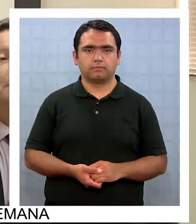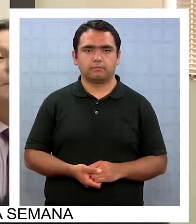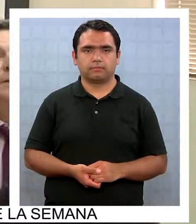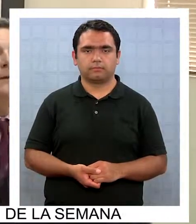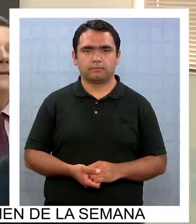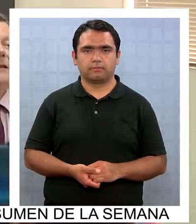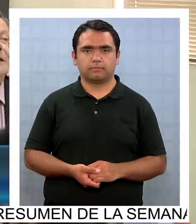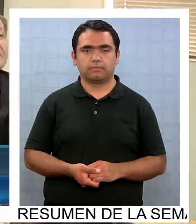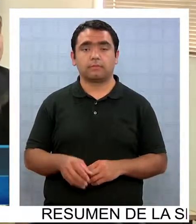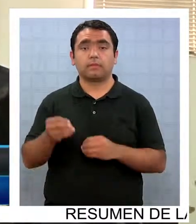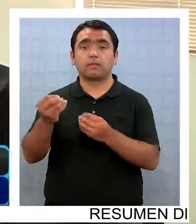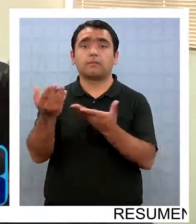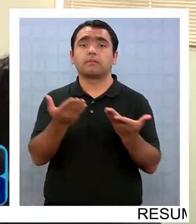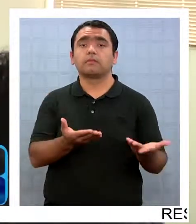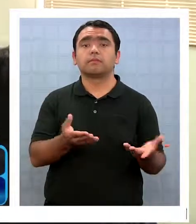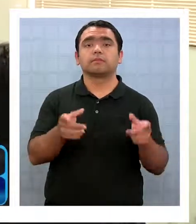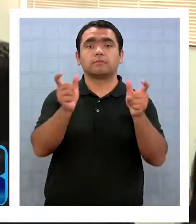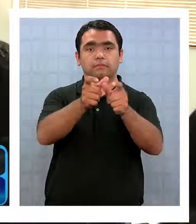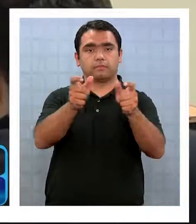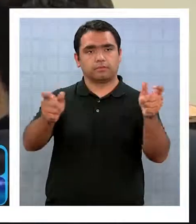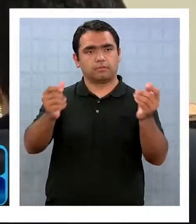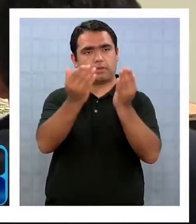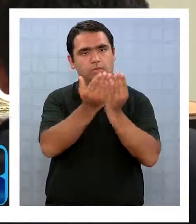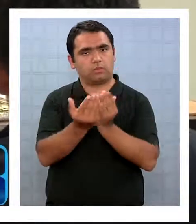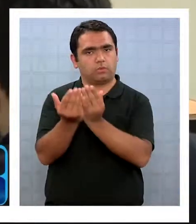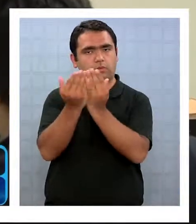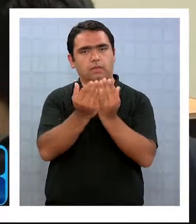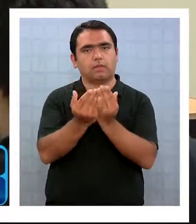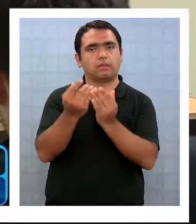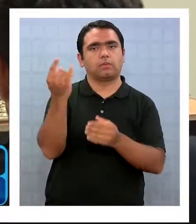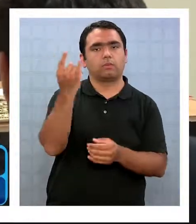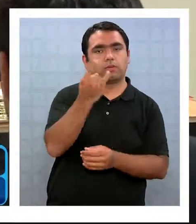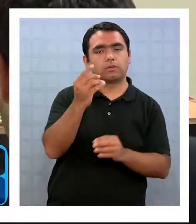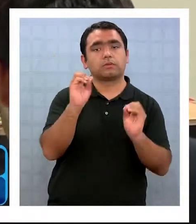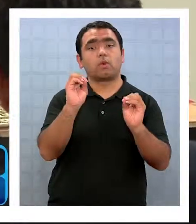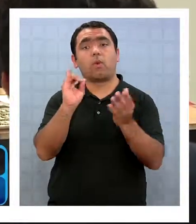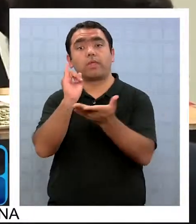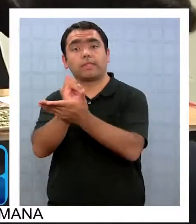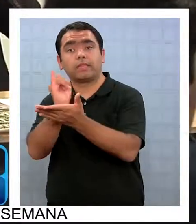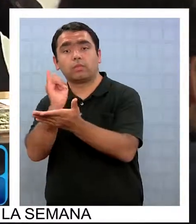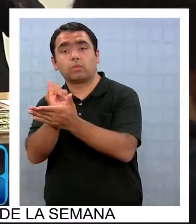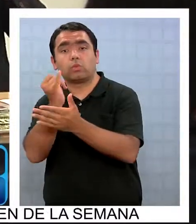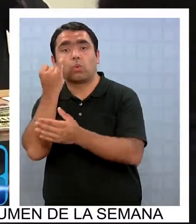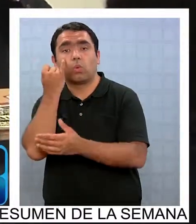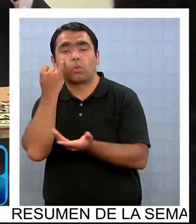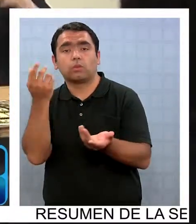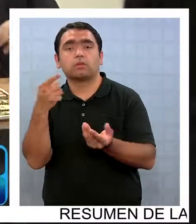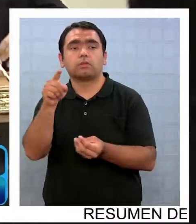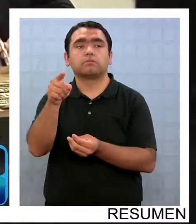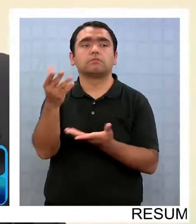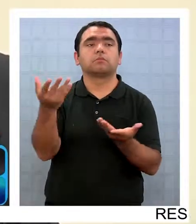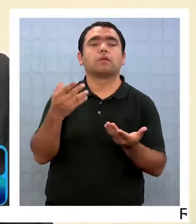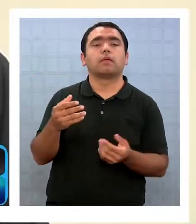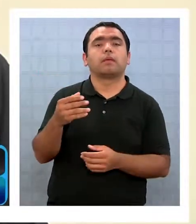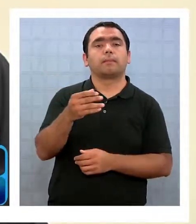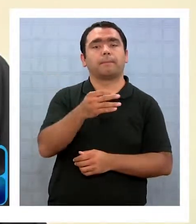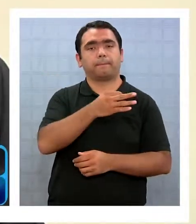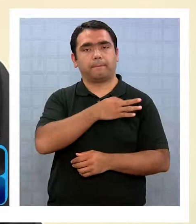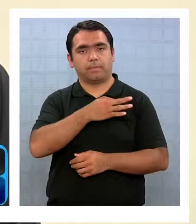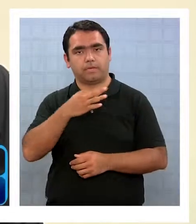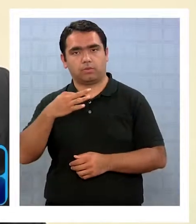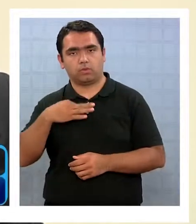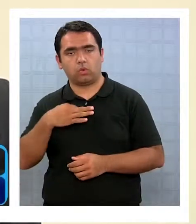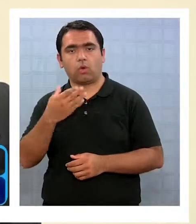Una invitación a estudiantes de educación superior y las organizaciones juveniles hizo el Ceremi de Gobierno Luigi Chioca